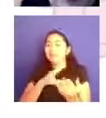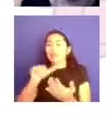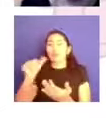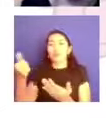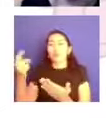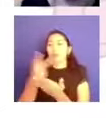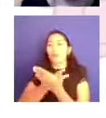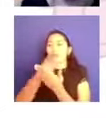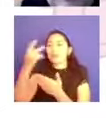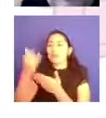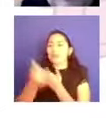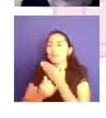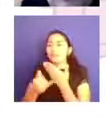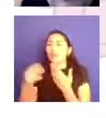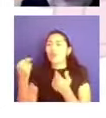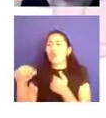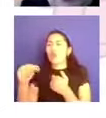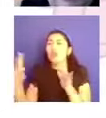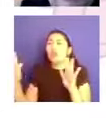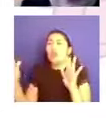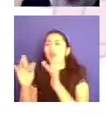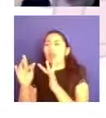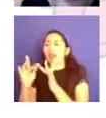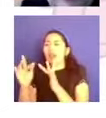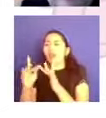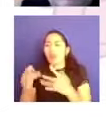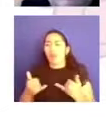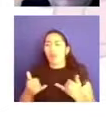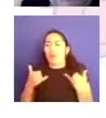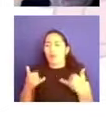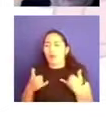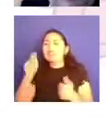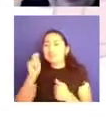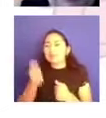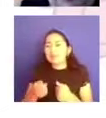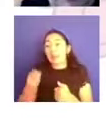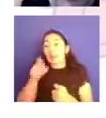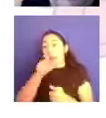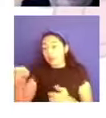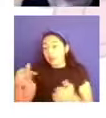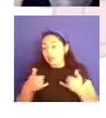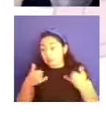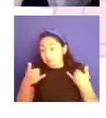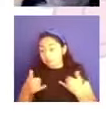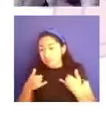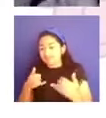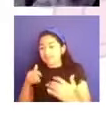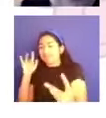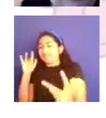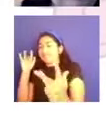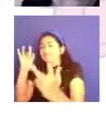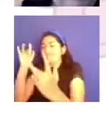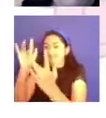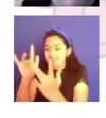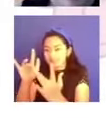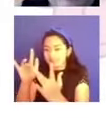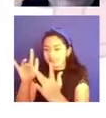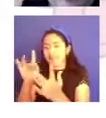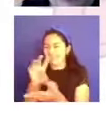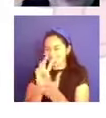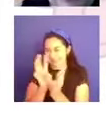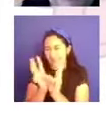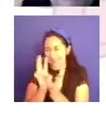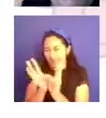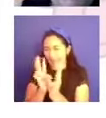Joven, donde se brinda atención de joven a joven a través de una plataforma de WhatsApp, por ahí hago la, es muy